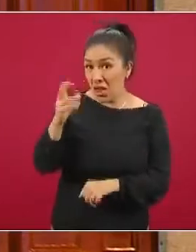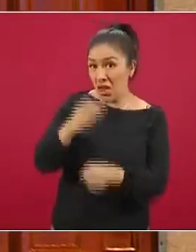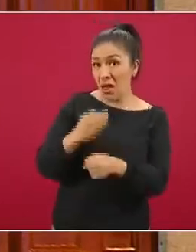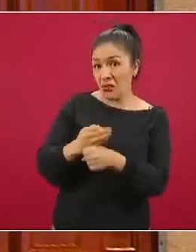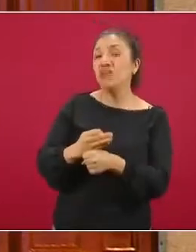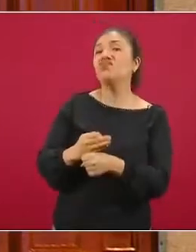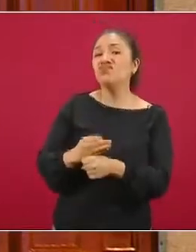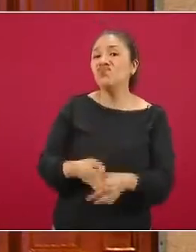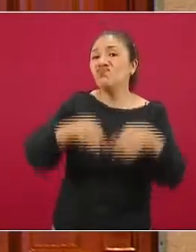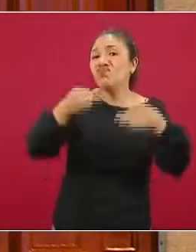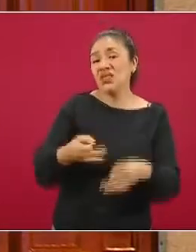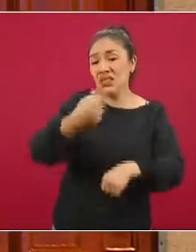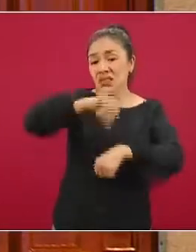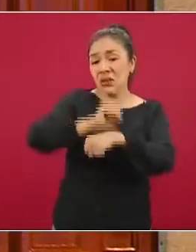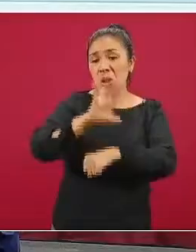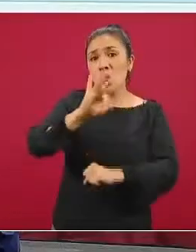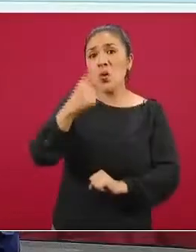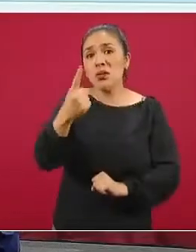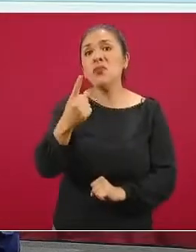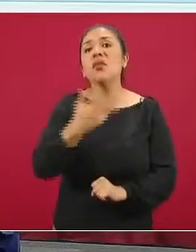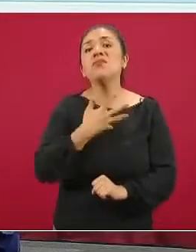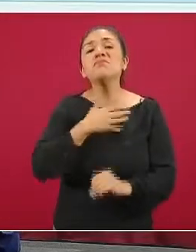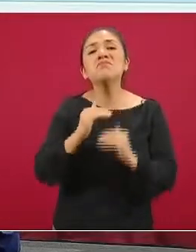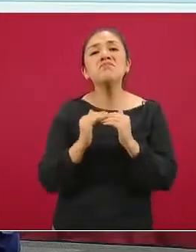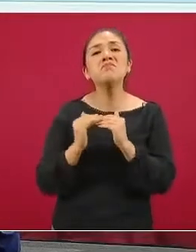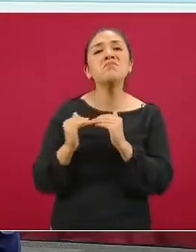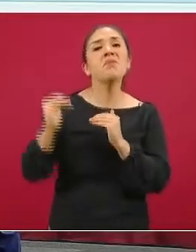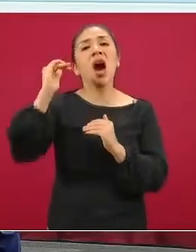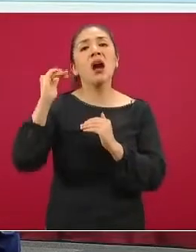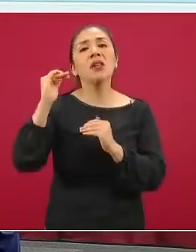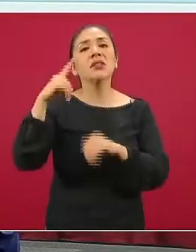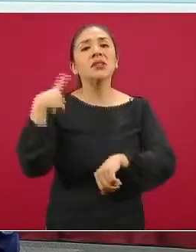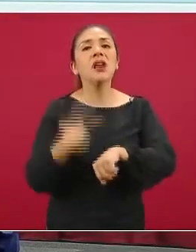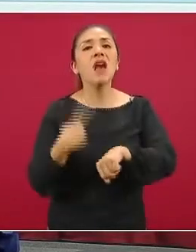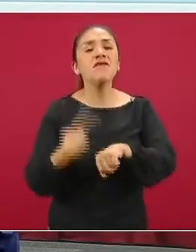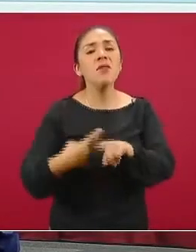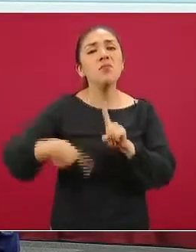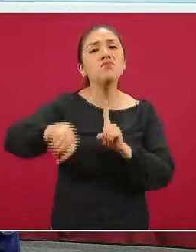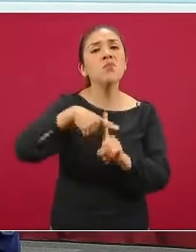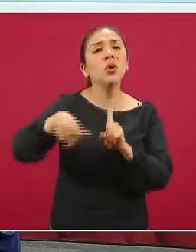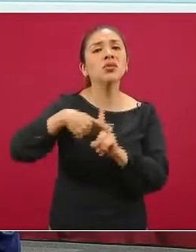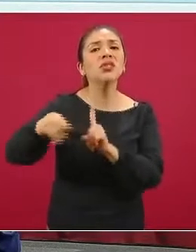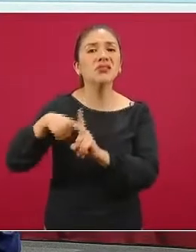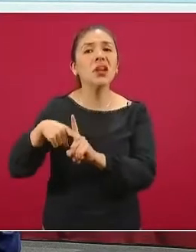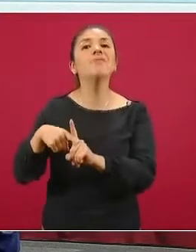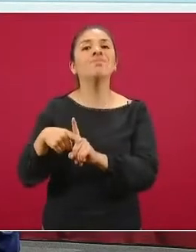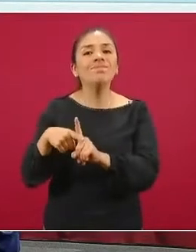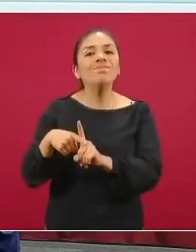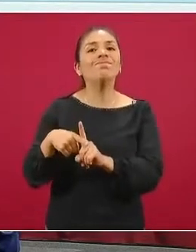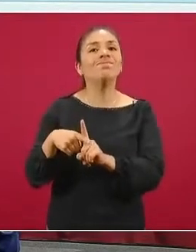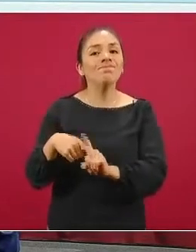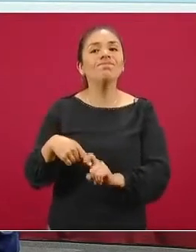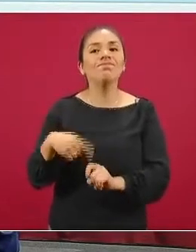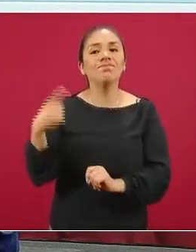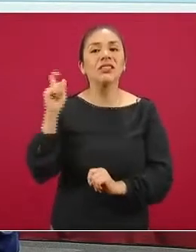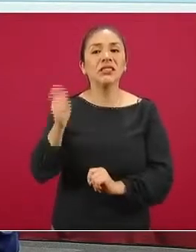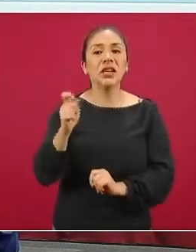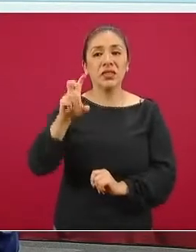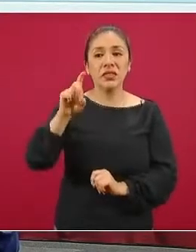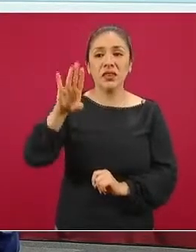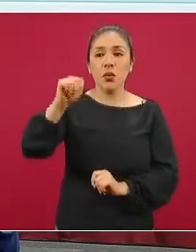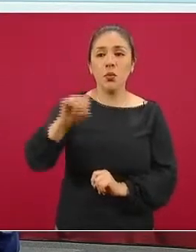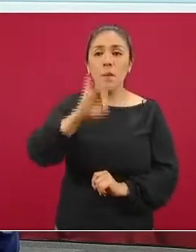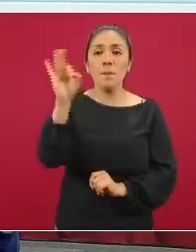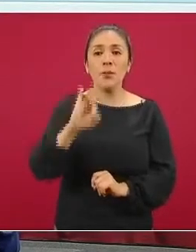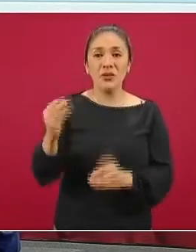la semana cuarenta y uno con un incremento en el porcentaje de la positividad en relación a ese treinta y nueve por